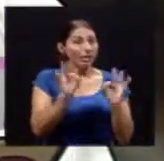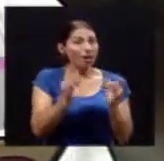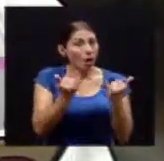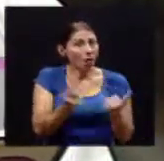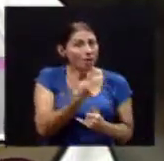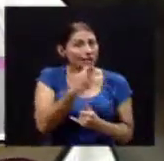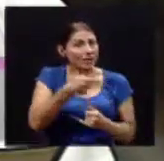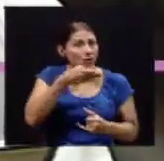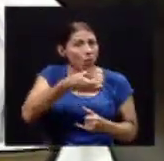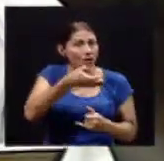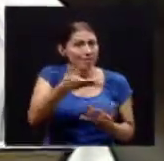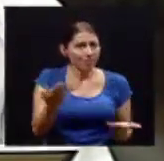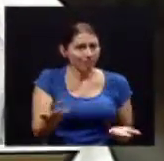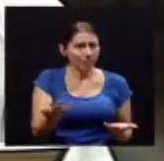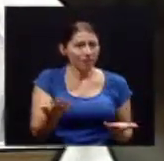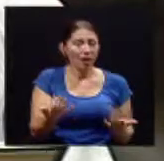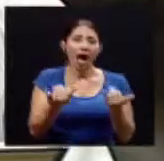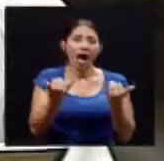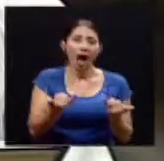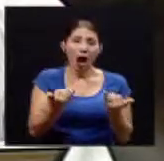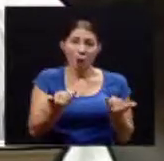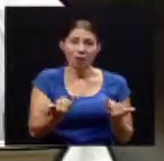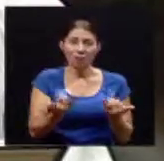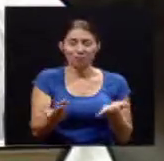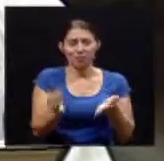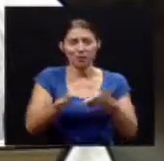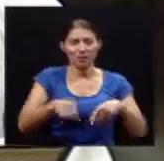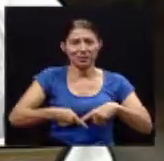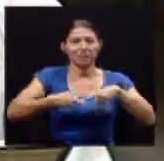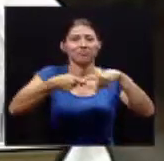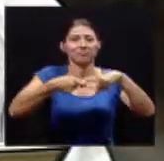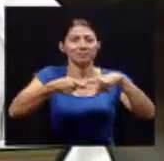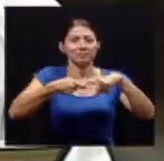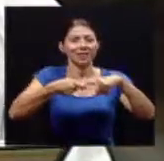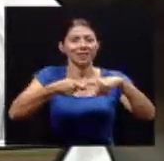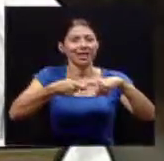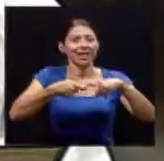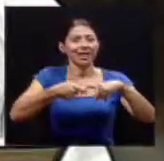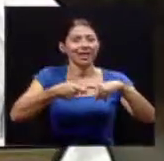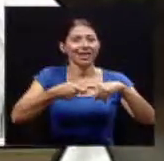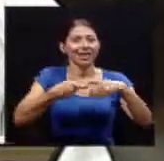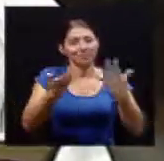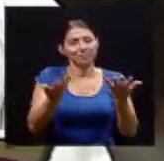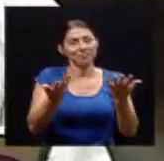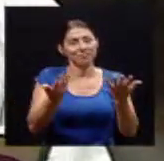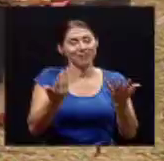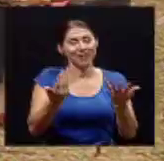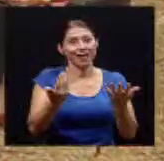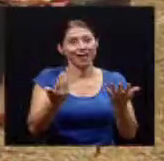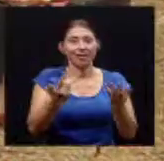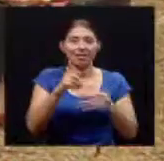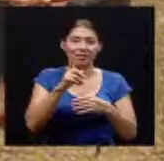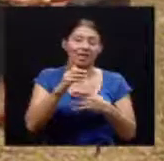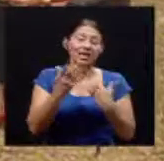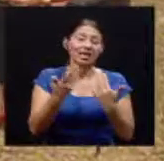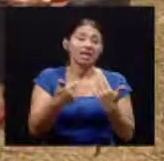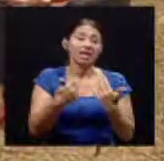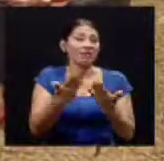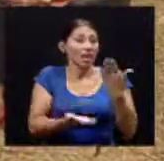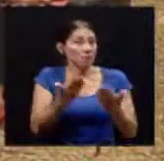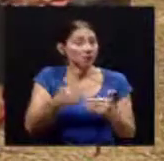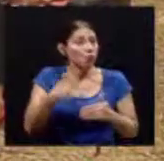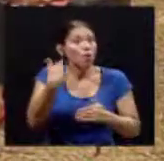que tenemos bueno que enviar y tal vez luego ampliamos un poquito sobre el tema muy bien gracias